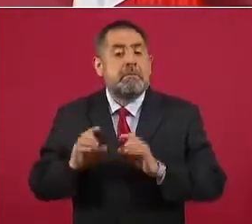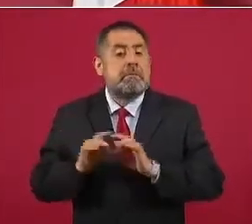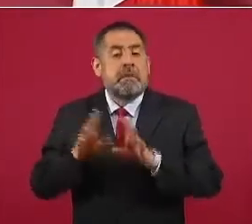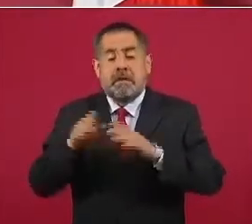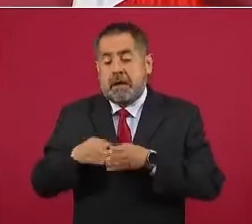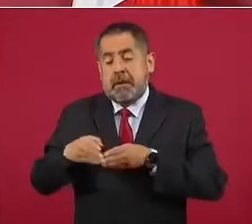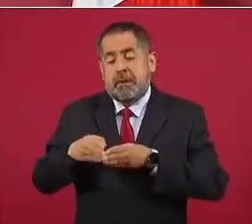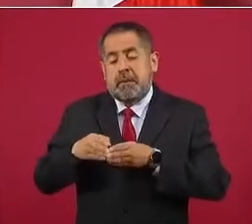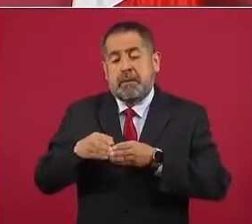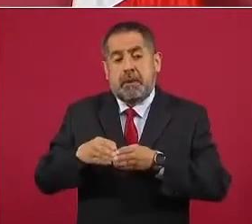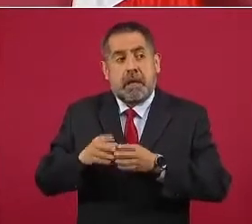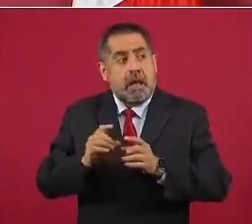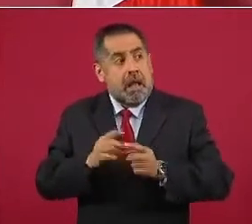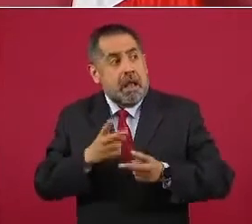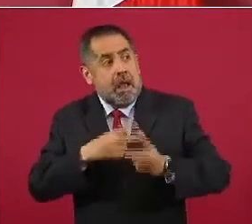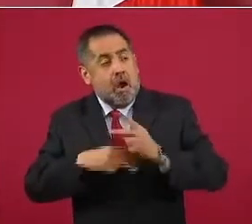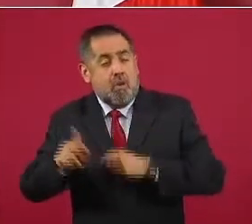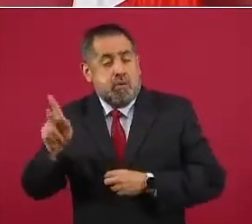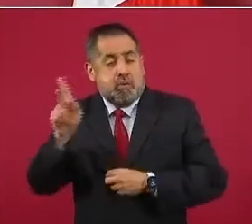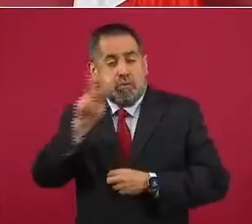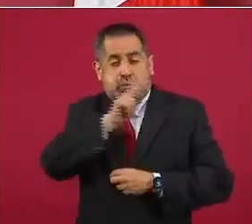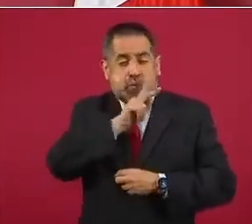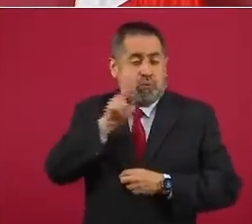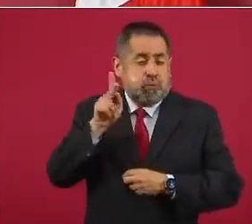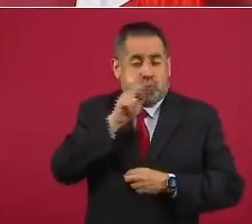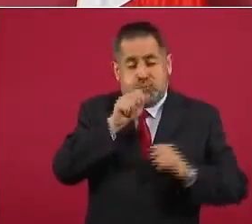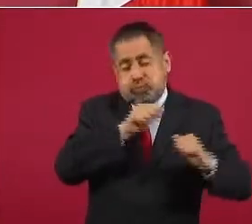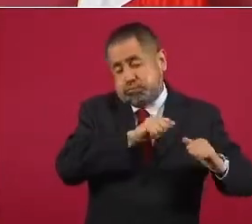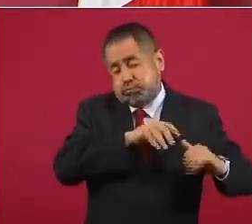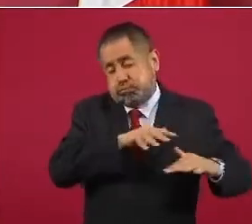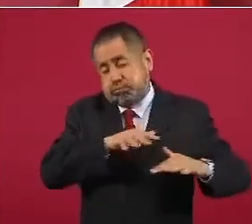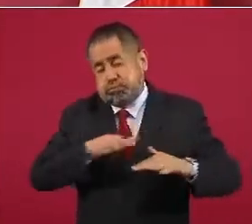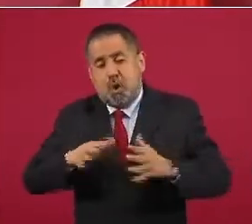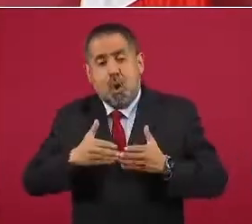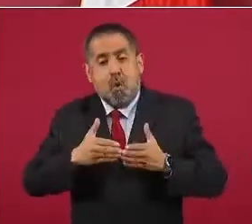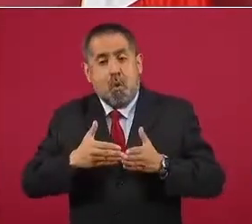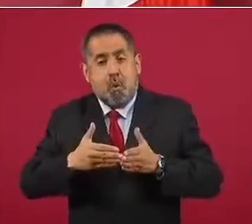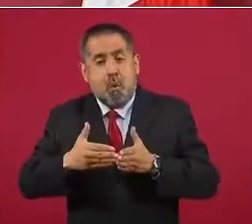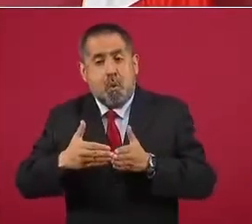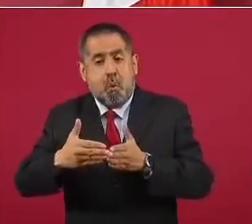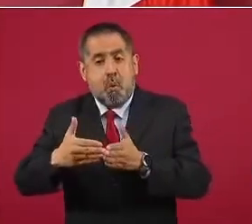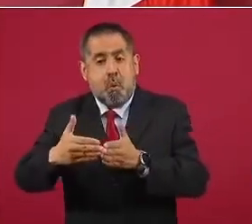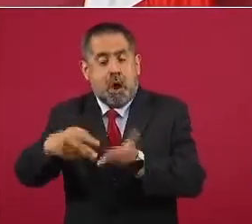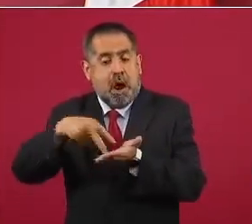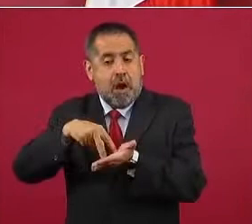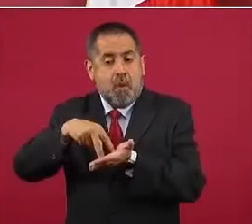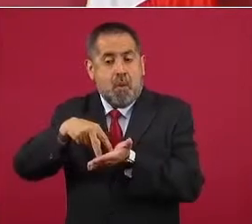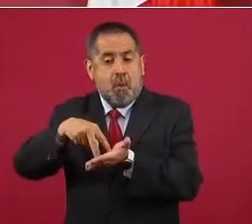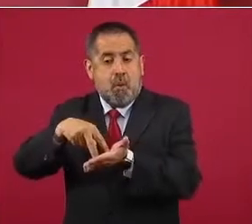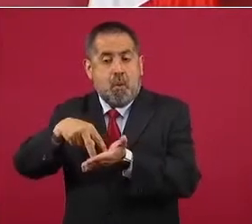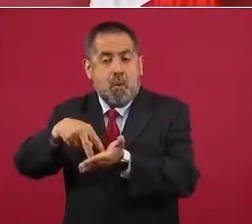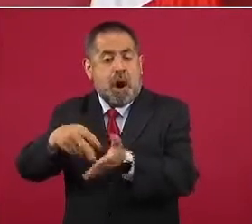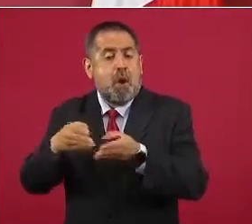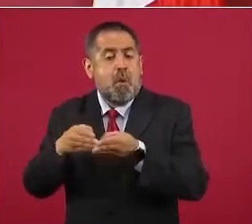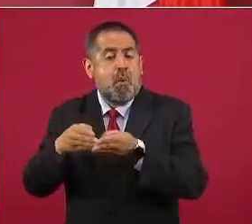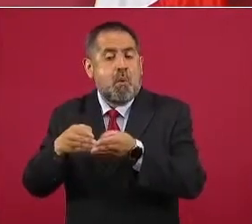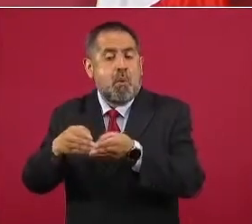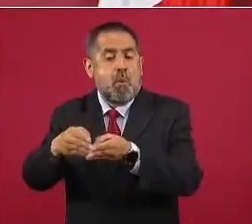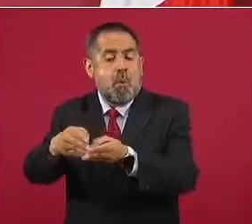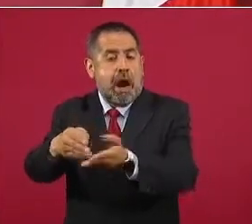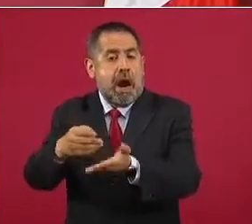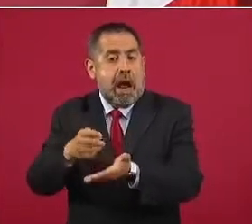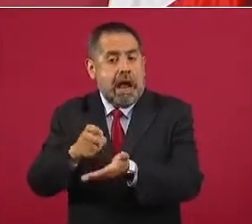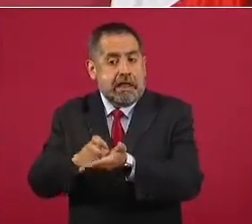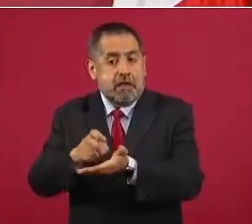y se llevó la canoa, al cayuco, la lancha,